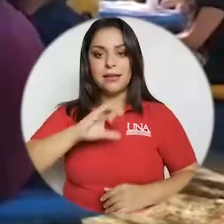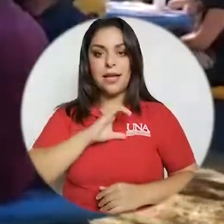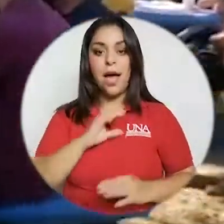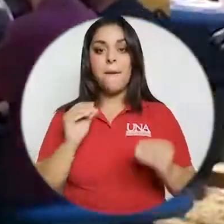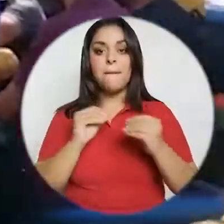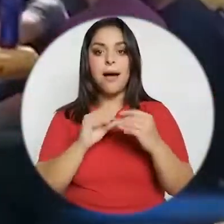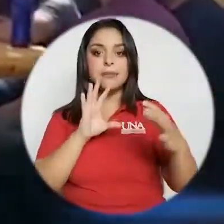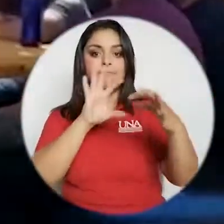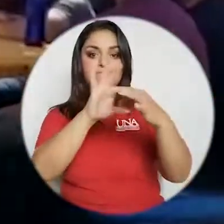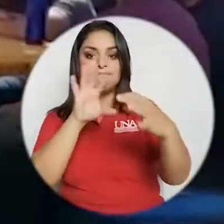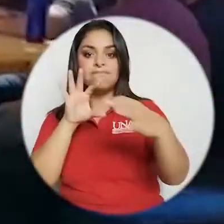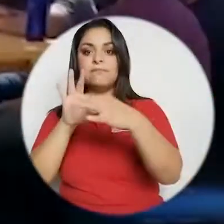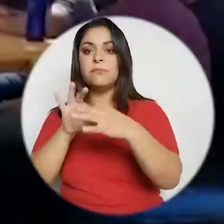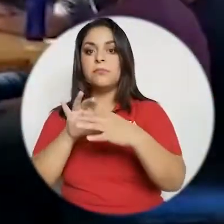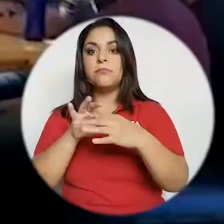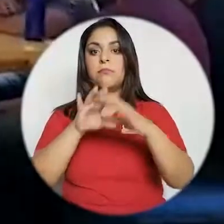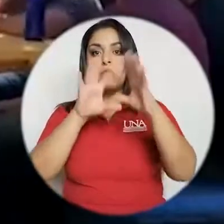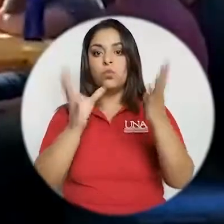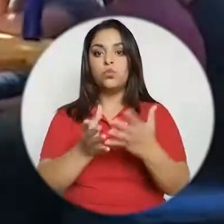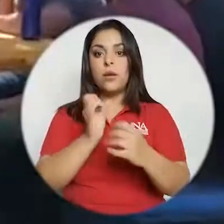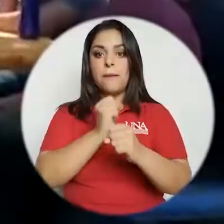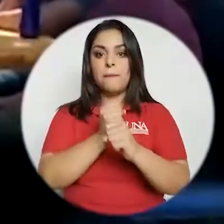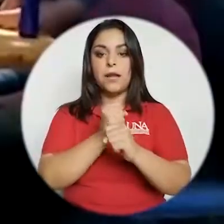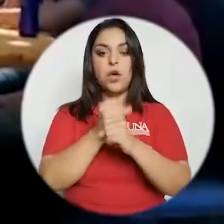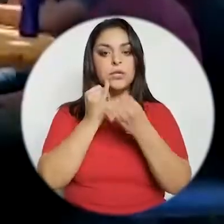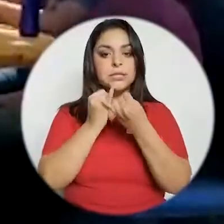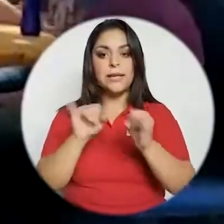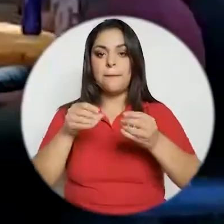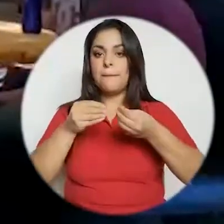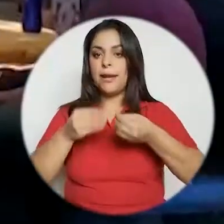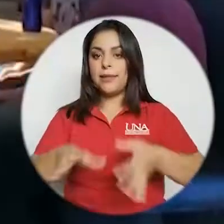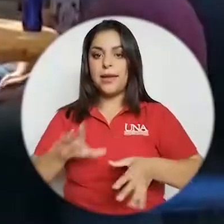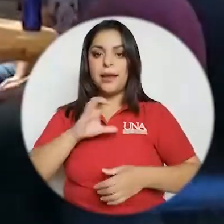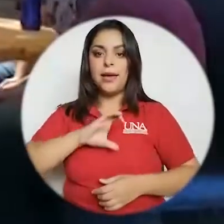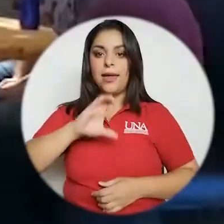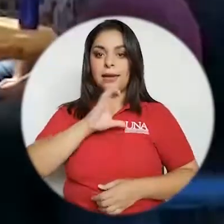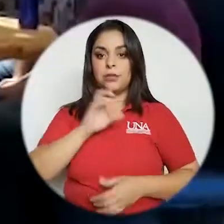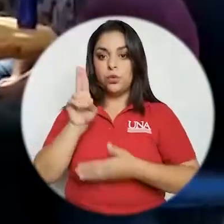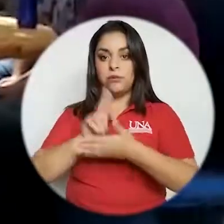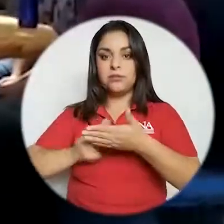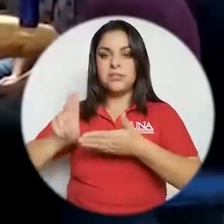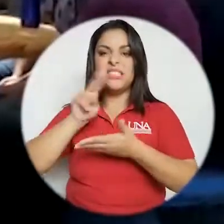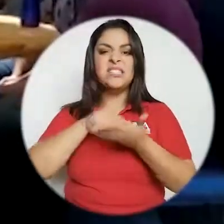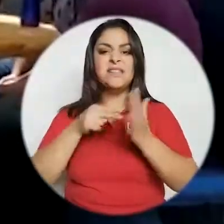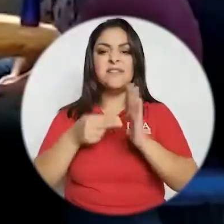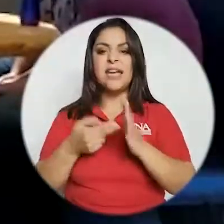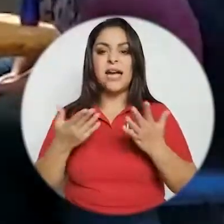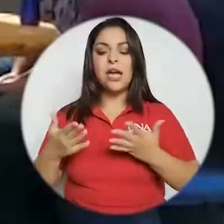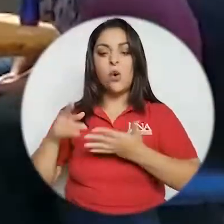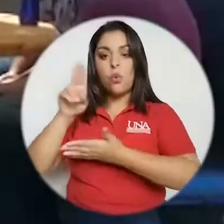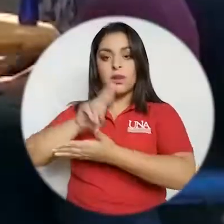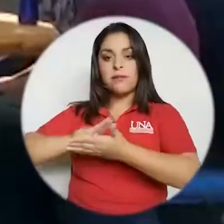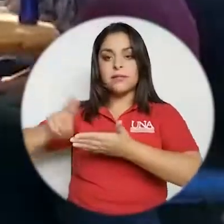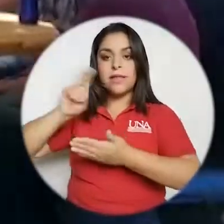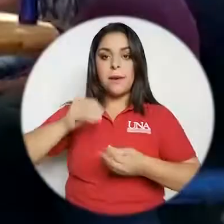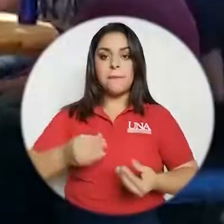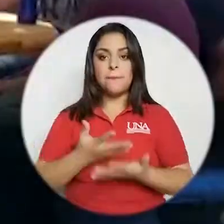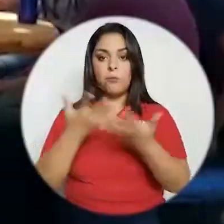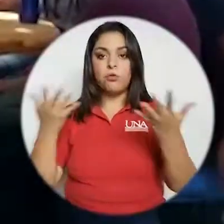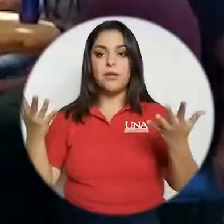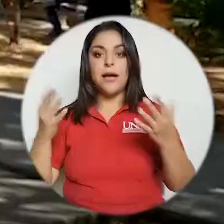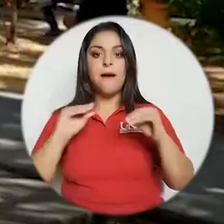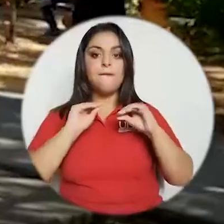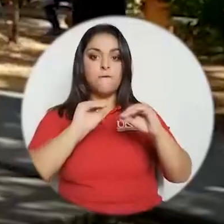mayor vinculación con el mundo del empleo sin perder el carácter universitario y esto es que una universidad pública forma